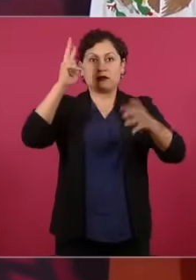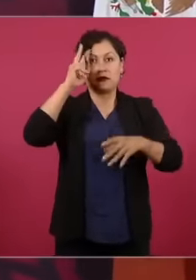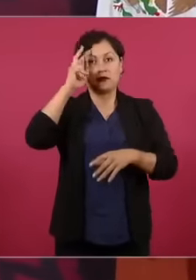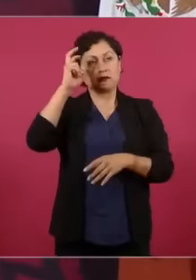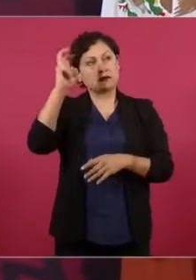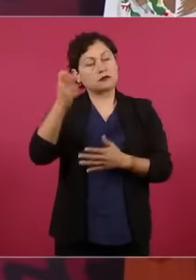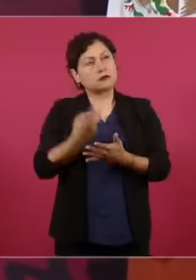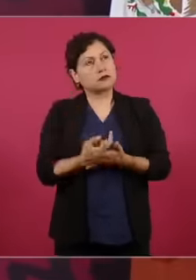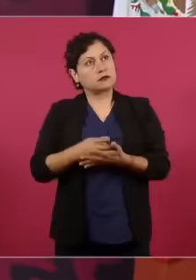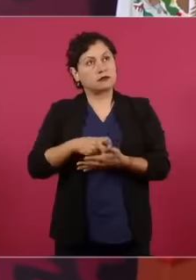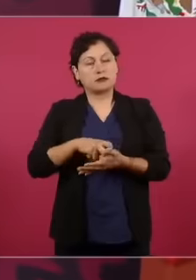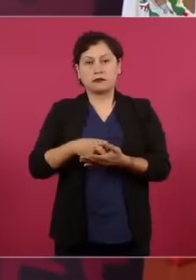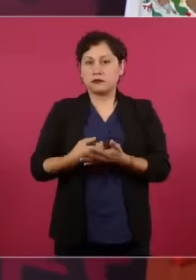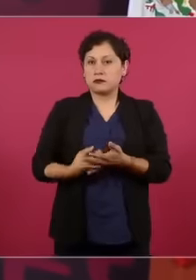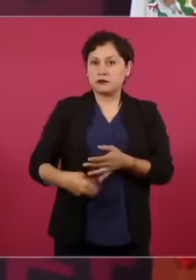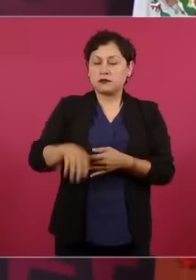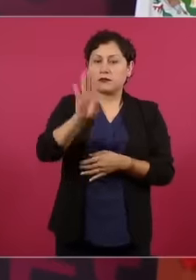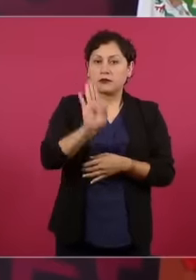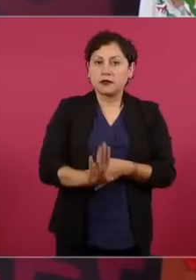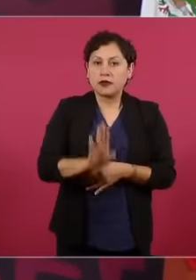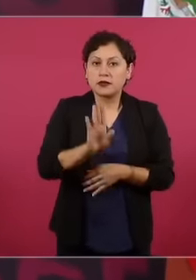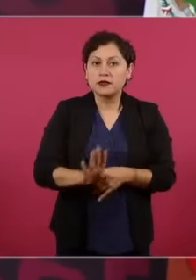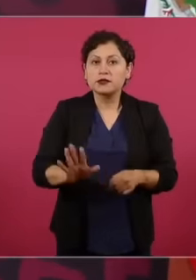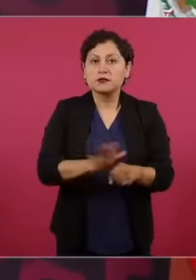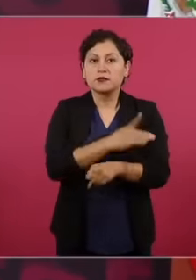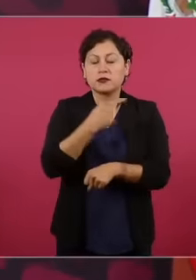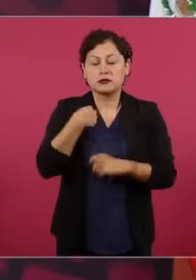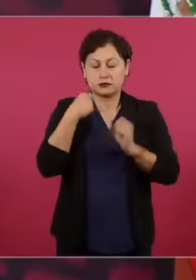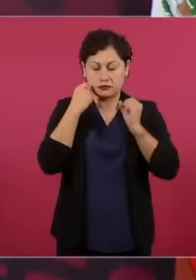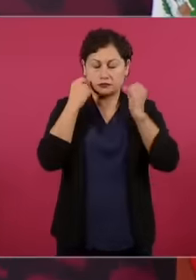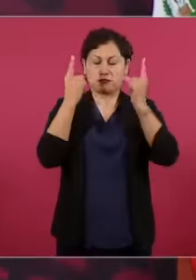levanté resulta que no era así